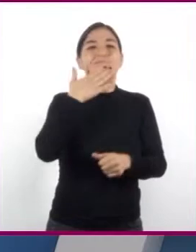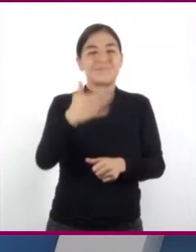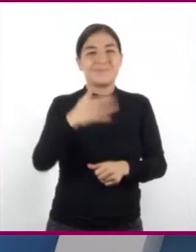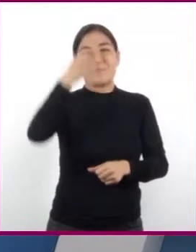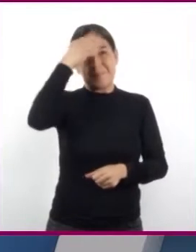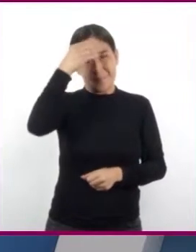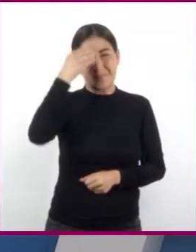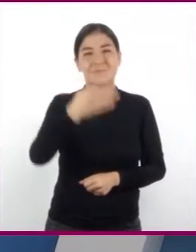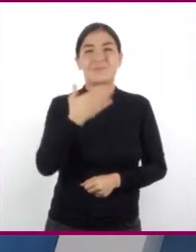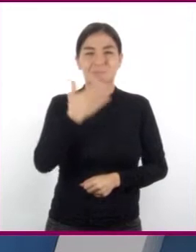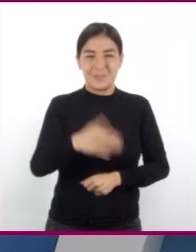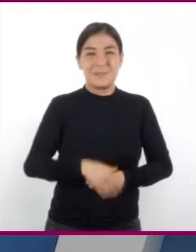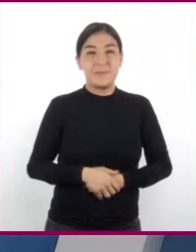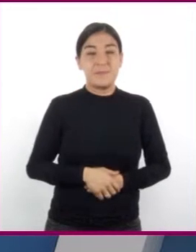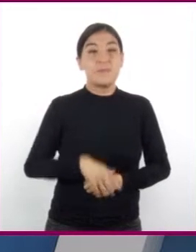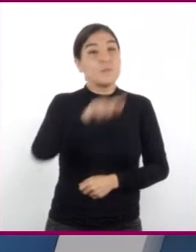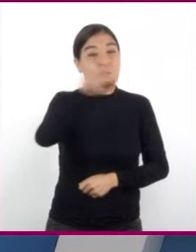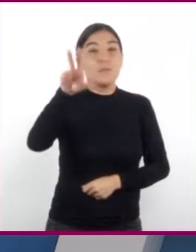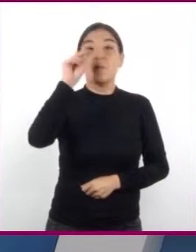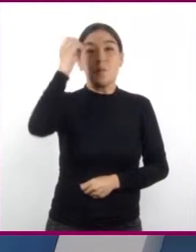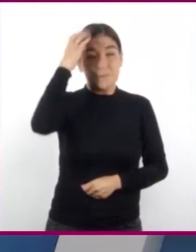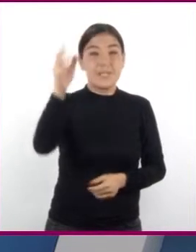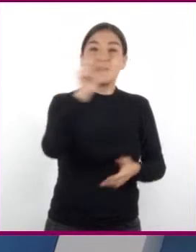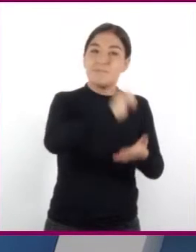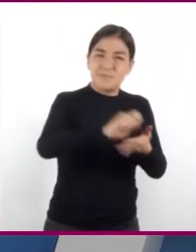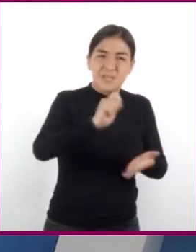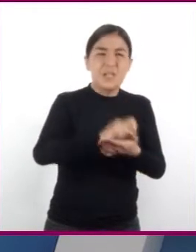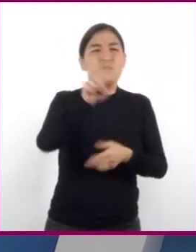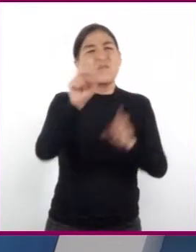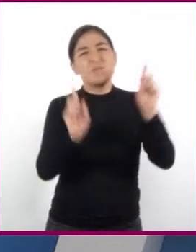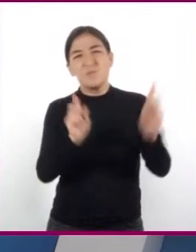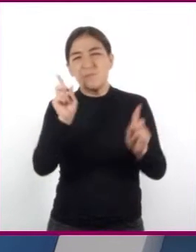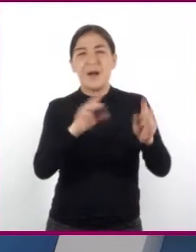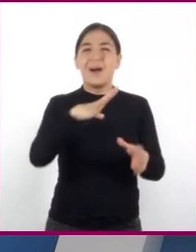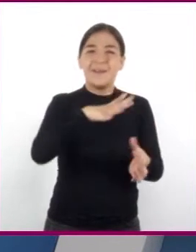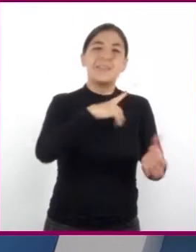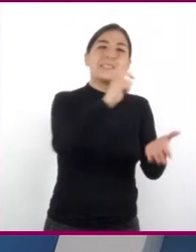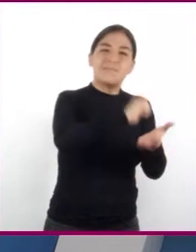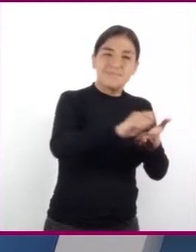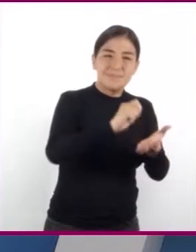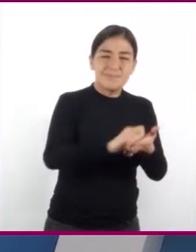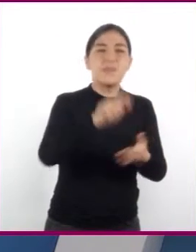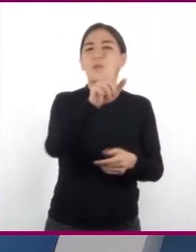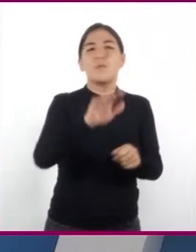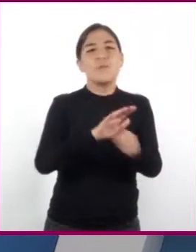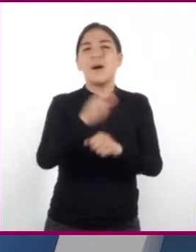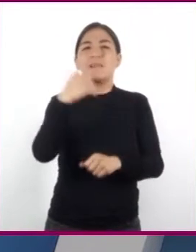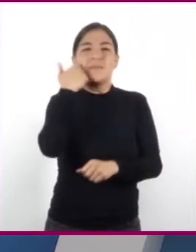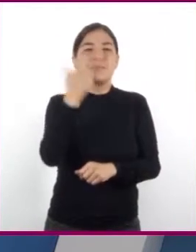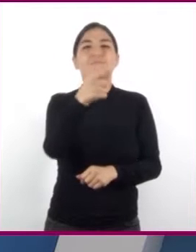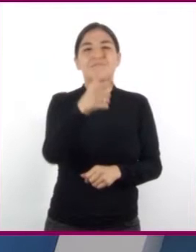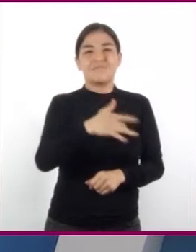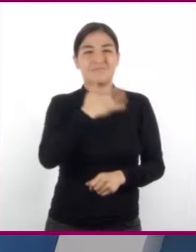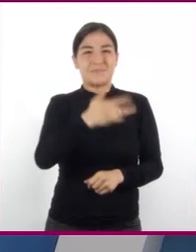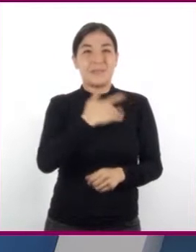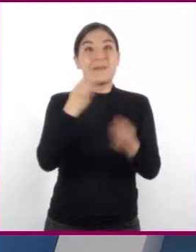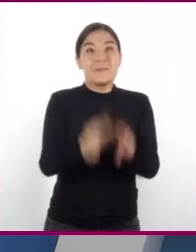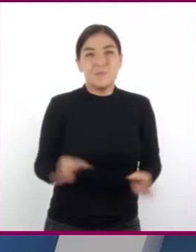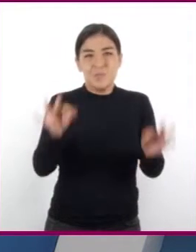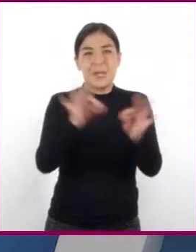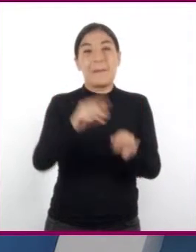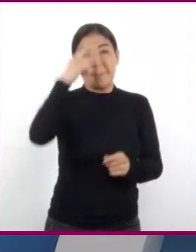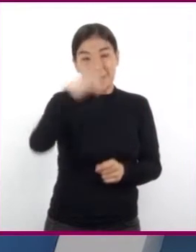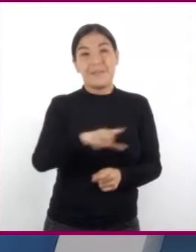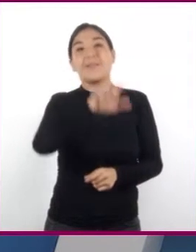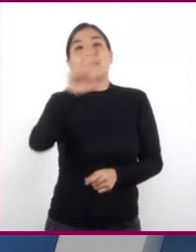No olviden tomar nota de las dudas que les surjan o cualquier dato que consideren importantes para